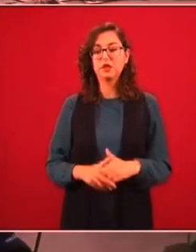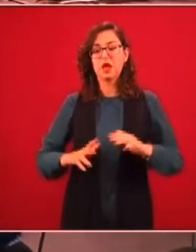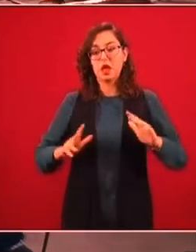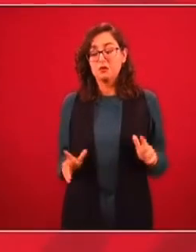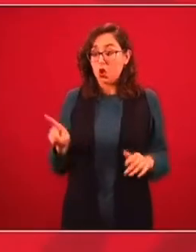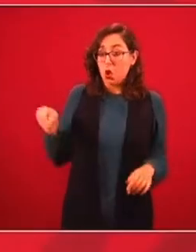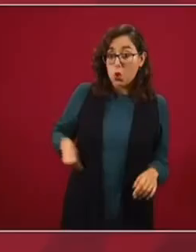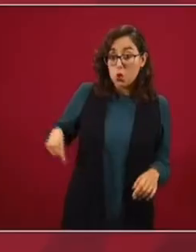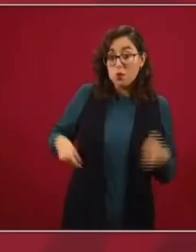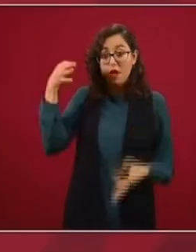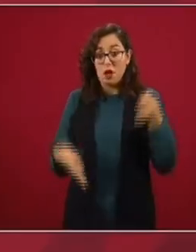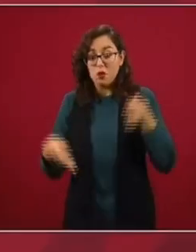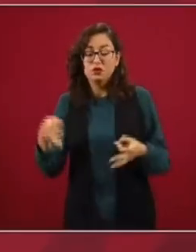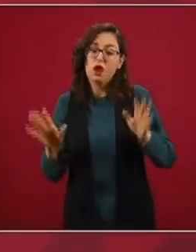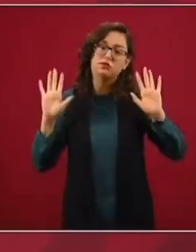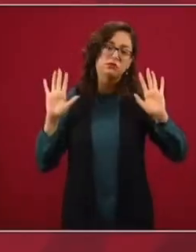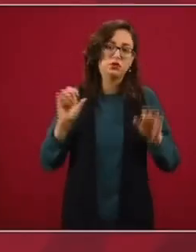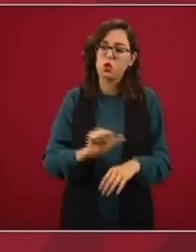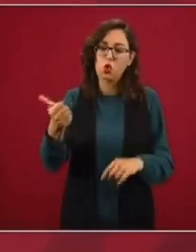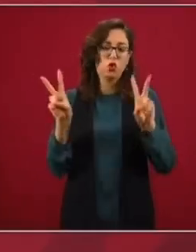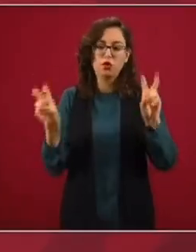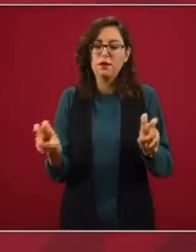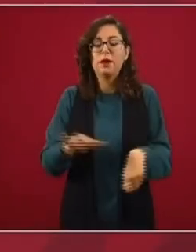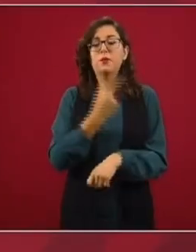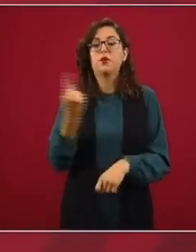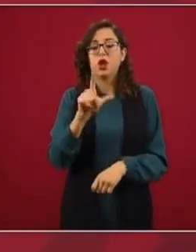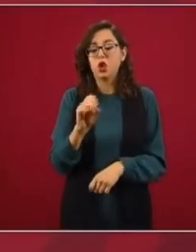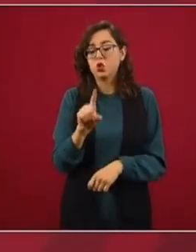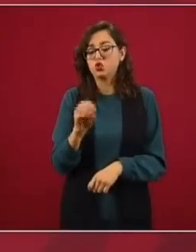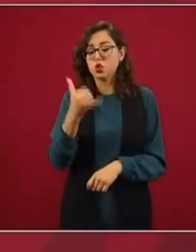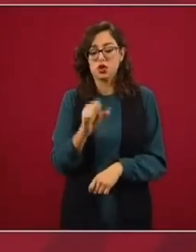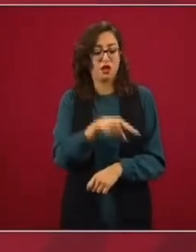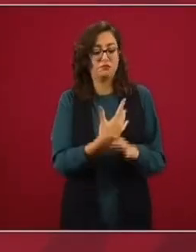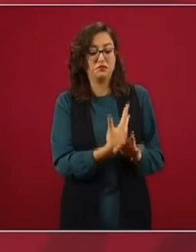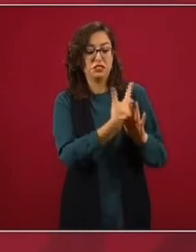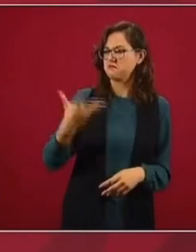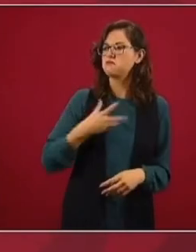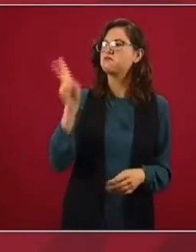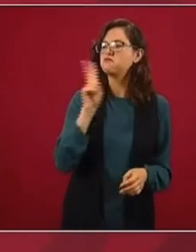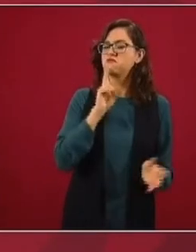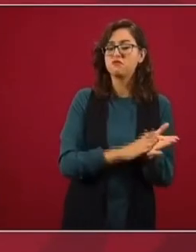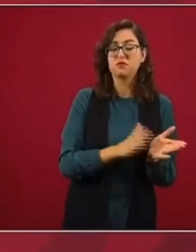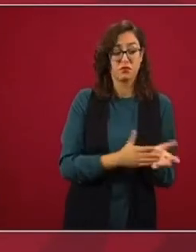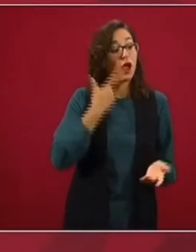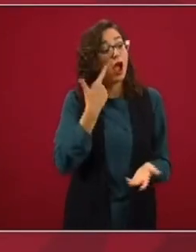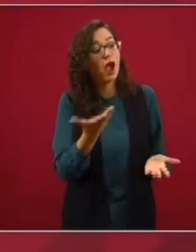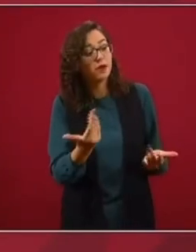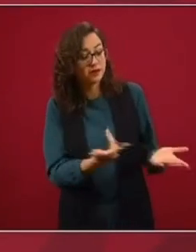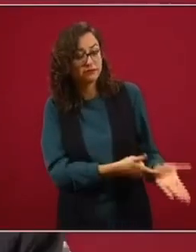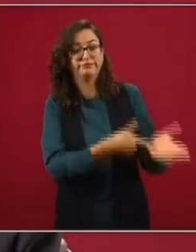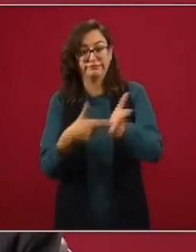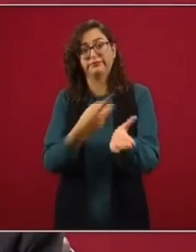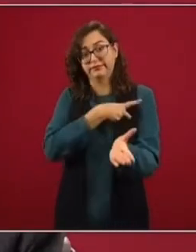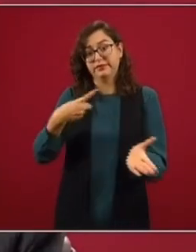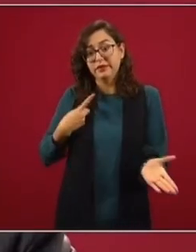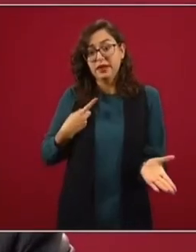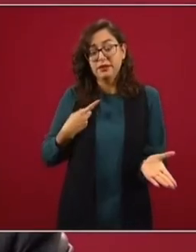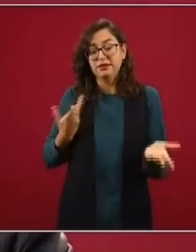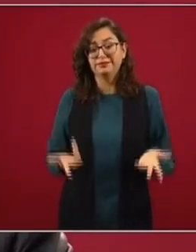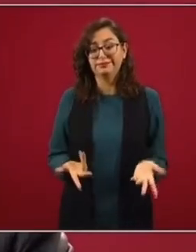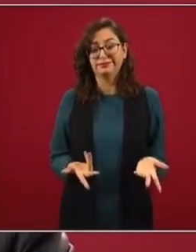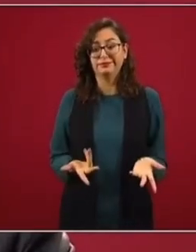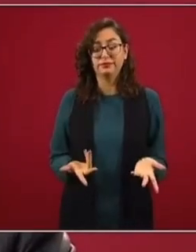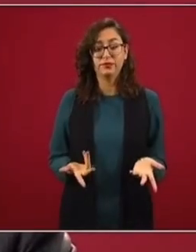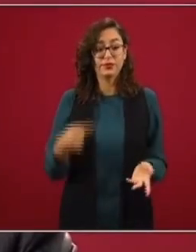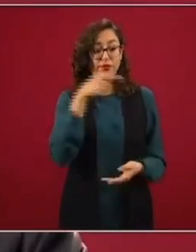que sean responsables es todo el asunto, porque él acusa, dice que tiene pruebas, tiene que probar, tiene que demostrar